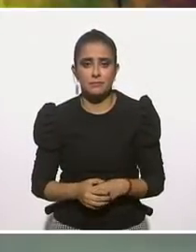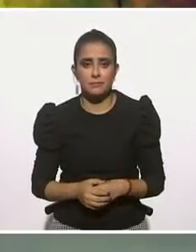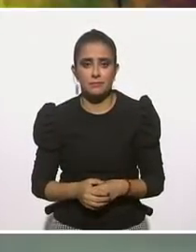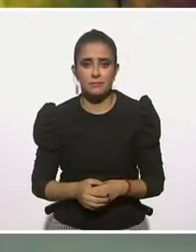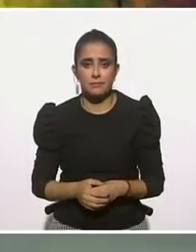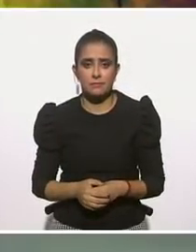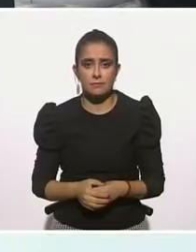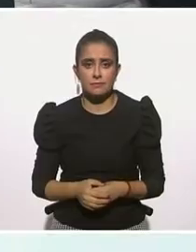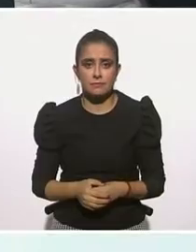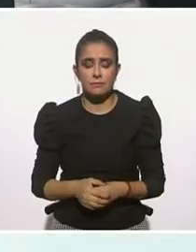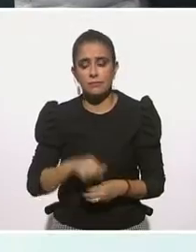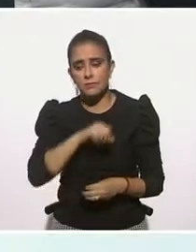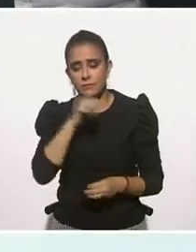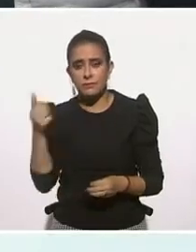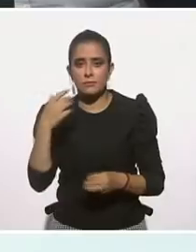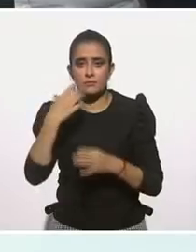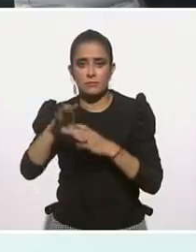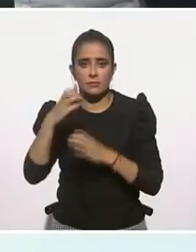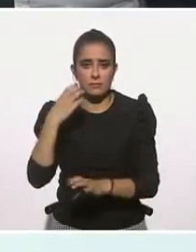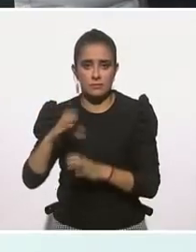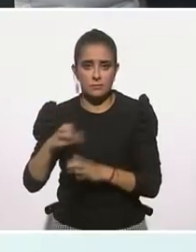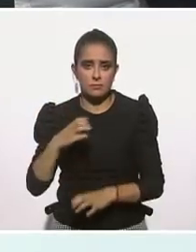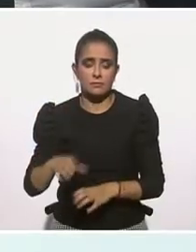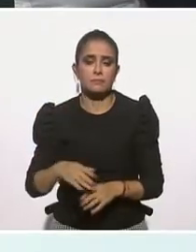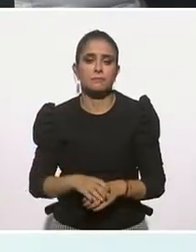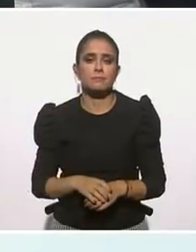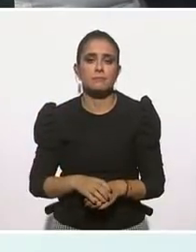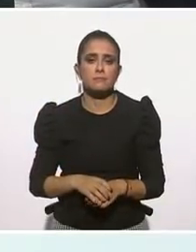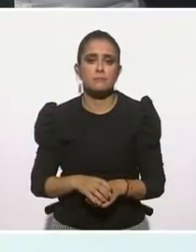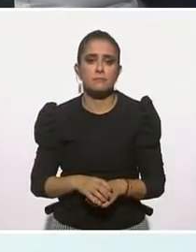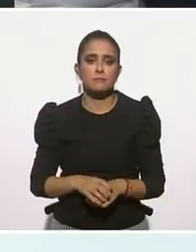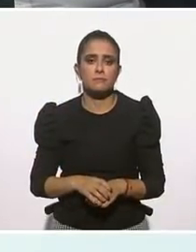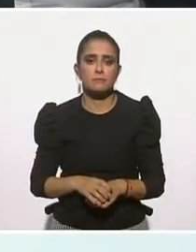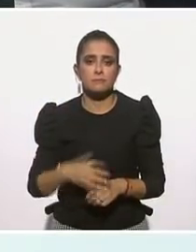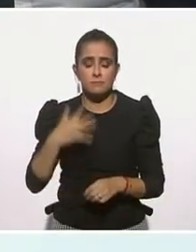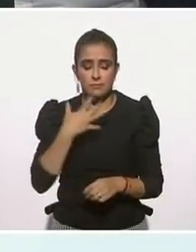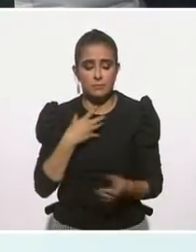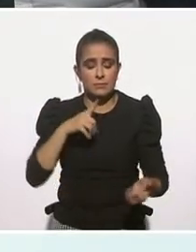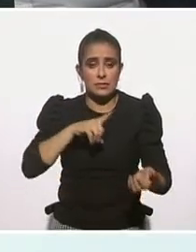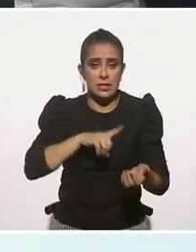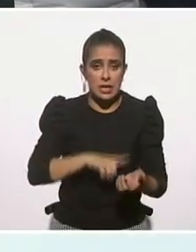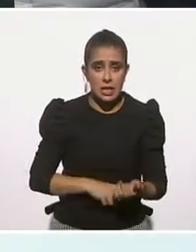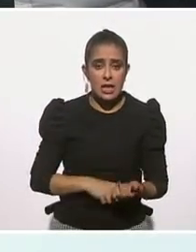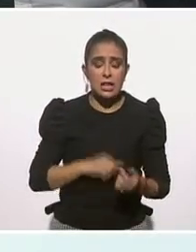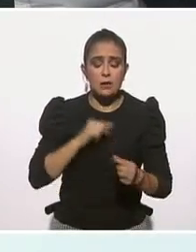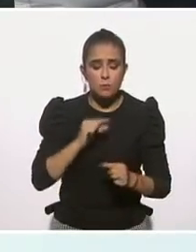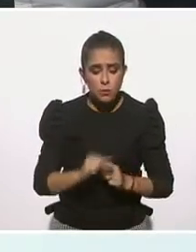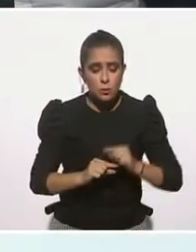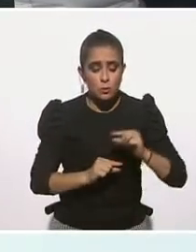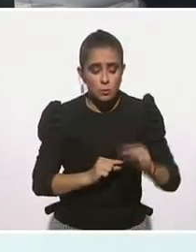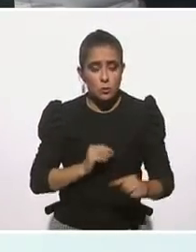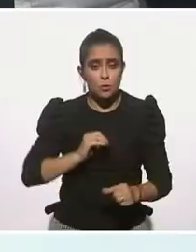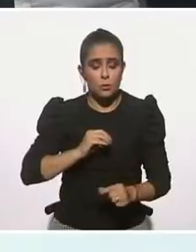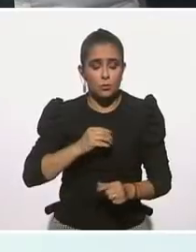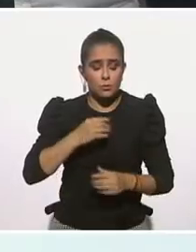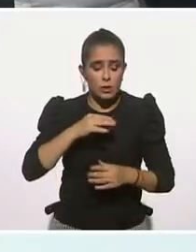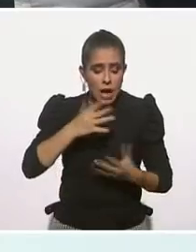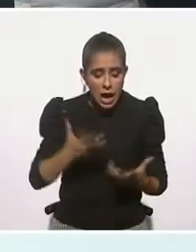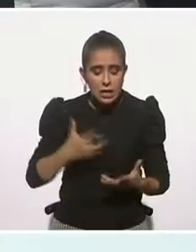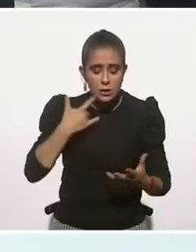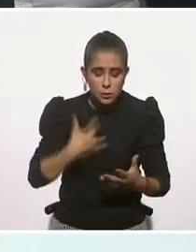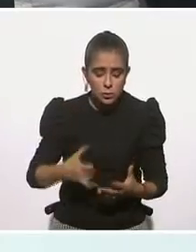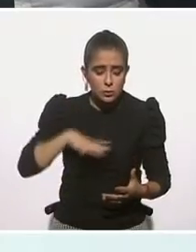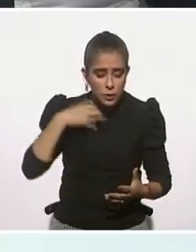También nos preguntan, ¿el nivel o clase social gradúa la resiliencia? Eso nos los pregunta Álvaro Ramos. Nos